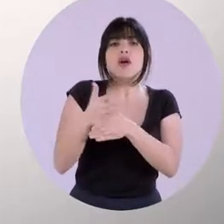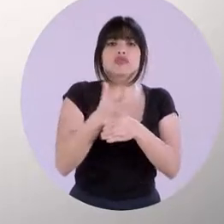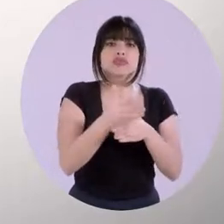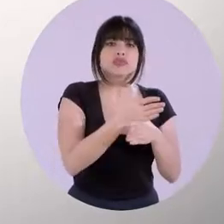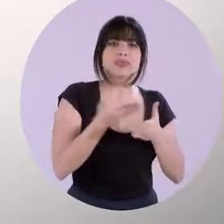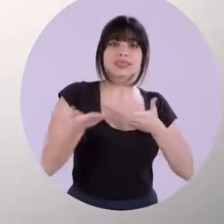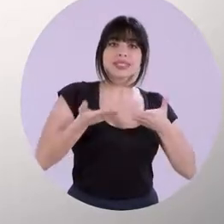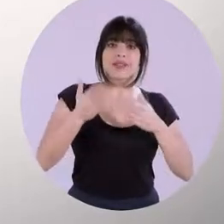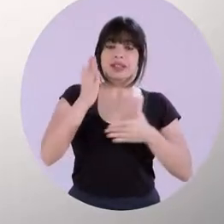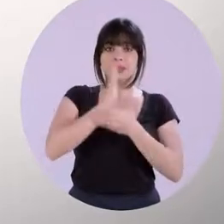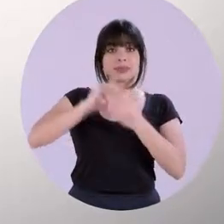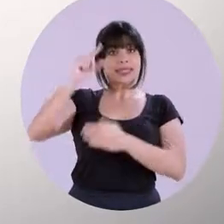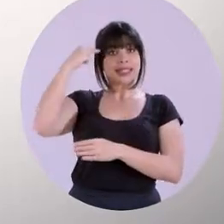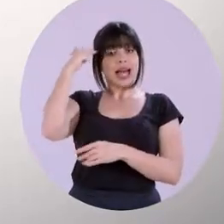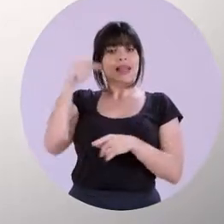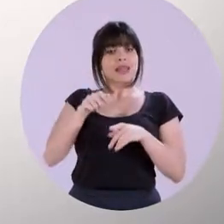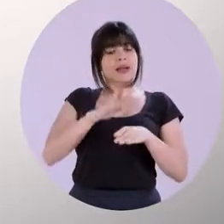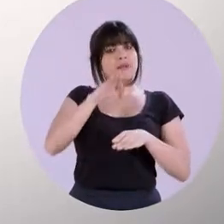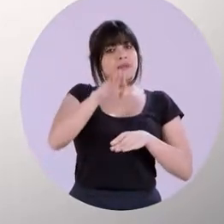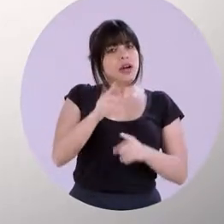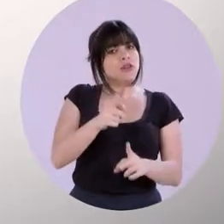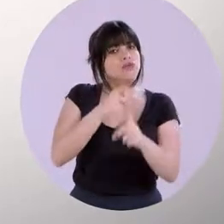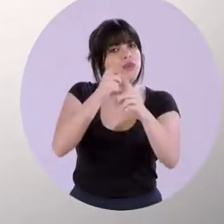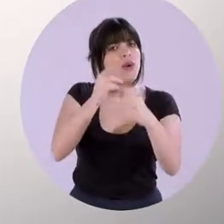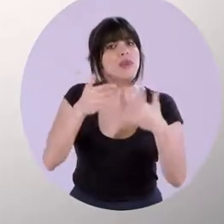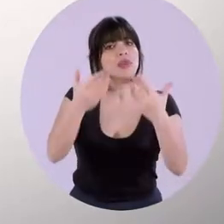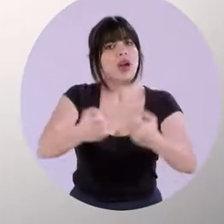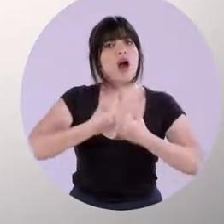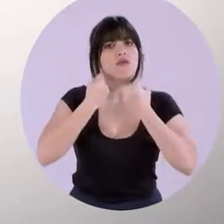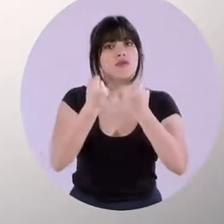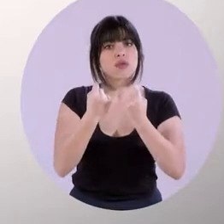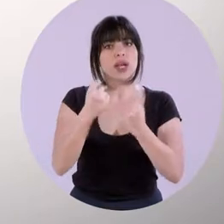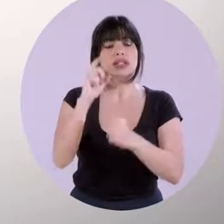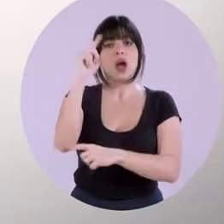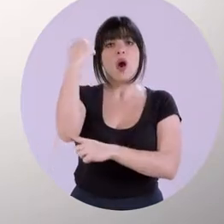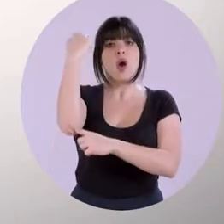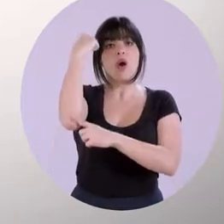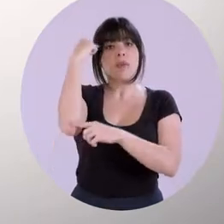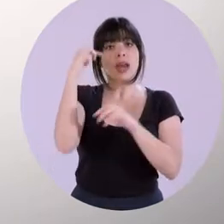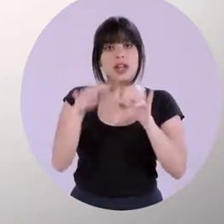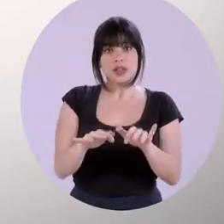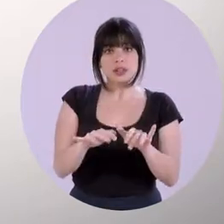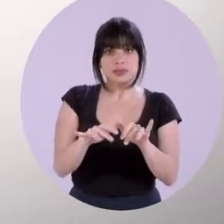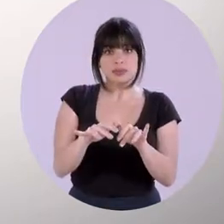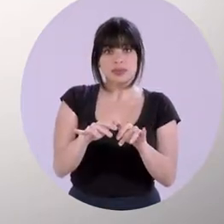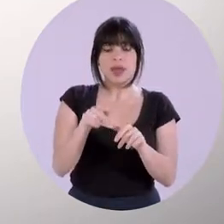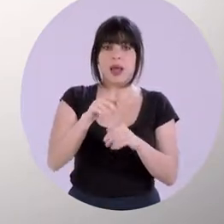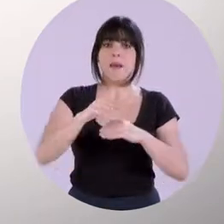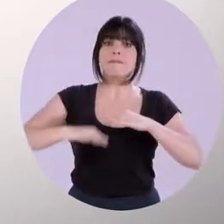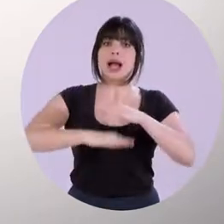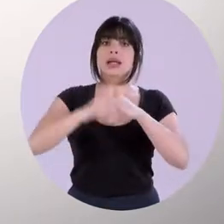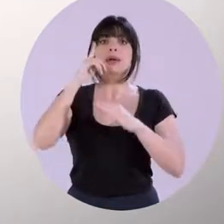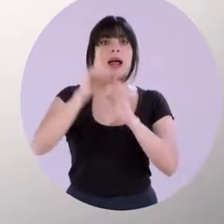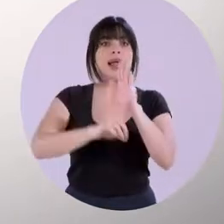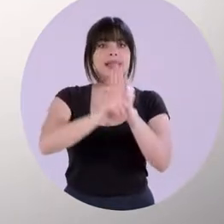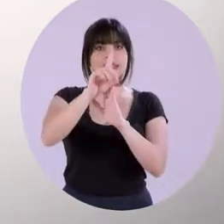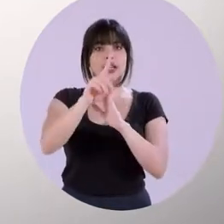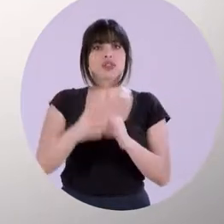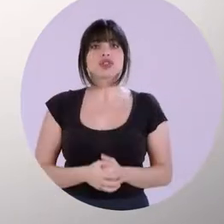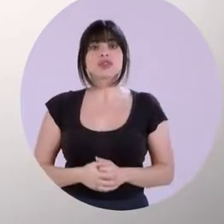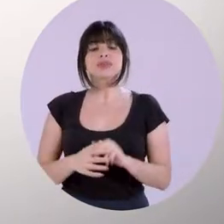de servicios estatales, es un paso firme hacia el fortalecimiento de un gobierno electrónico como motor de desarrollo.